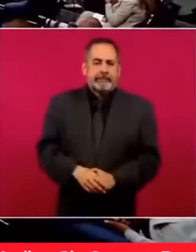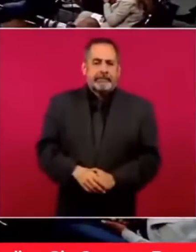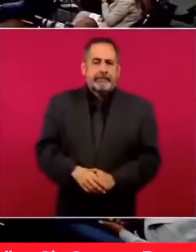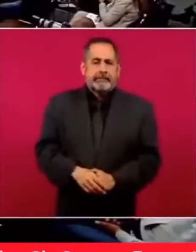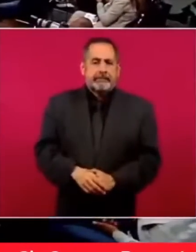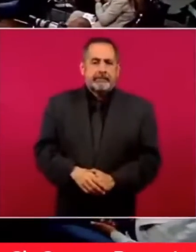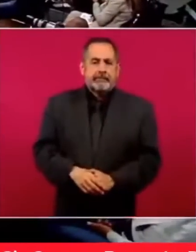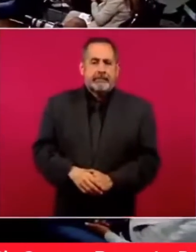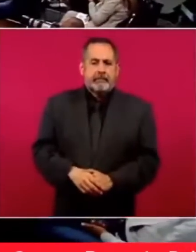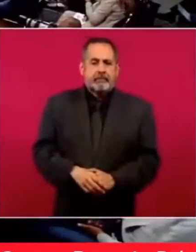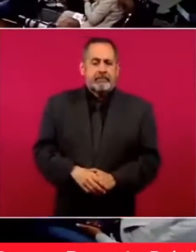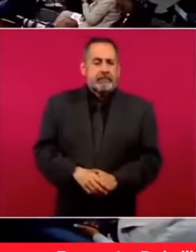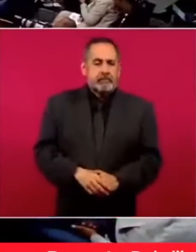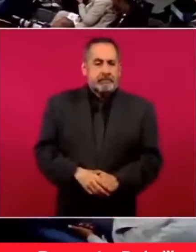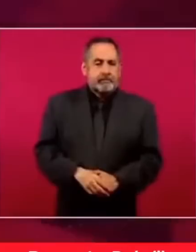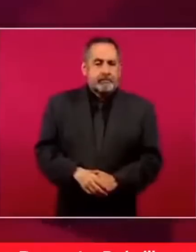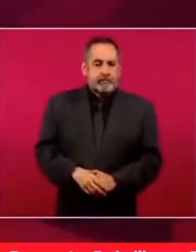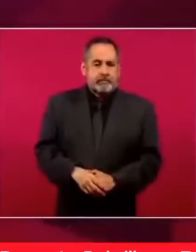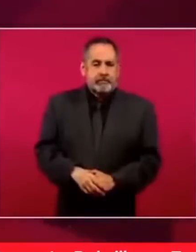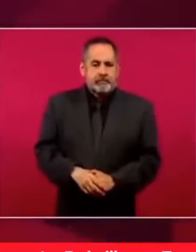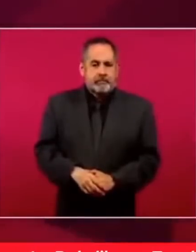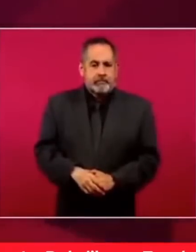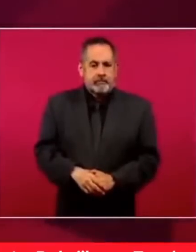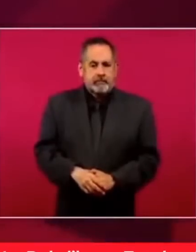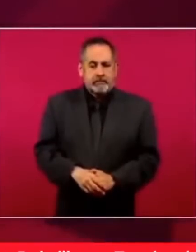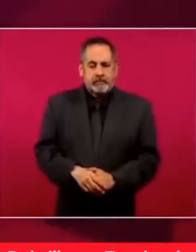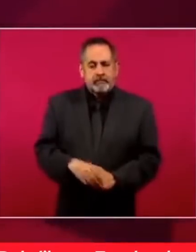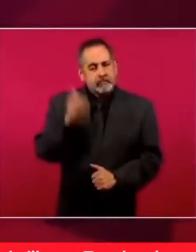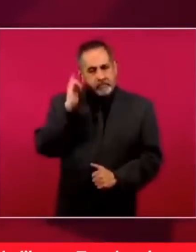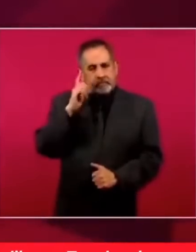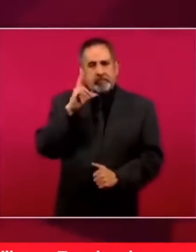que no haya pleitos.